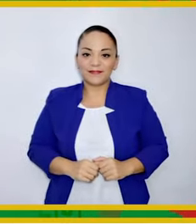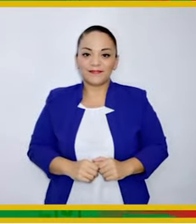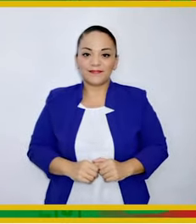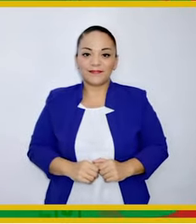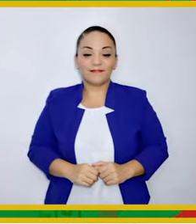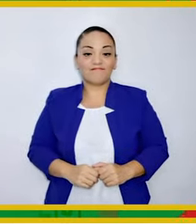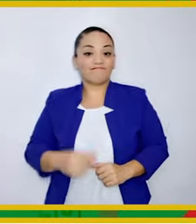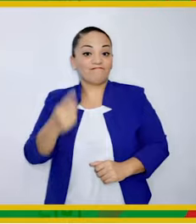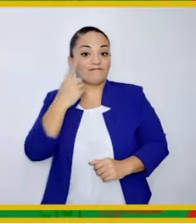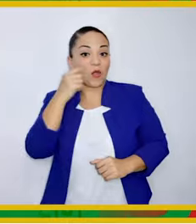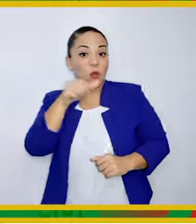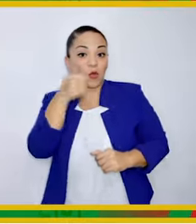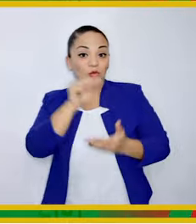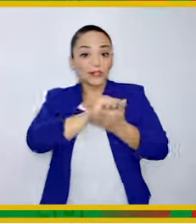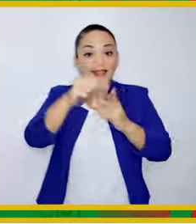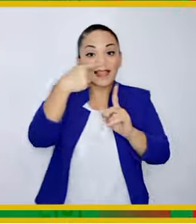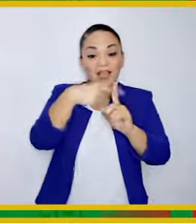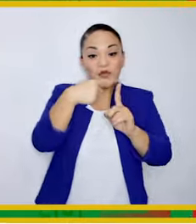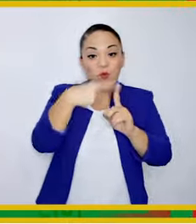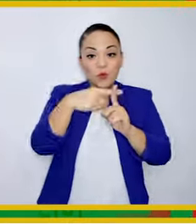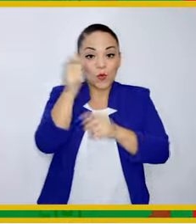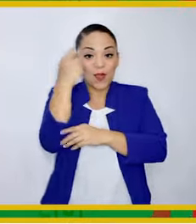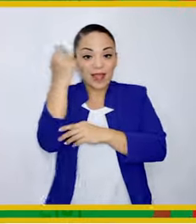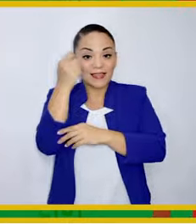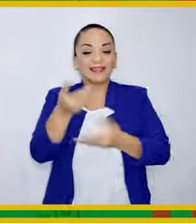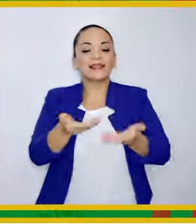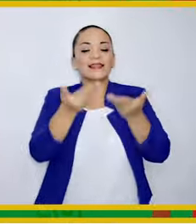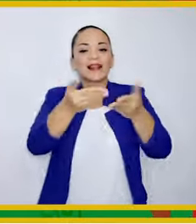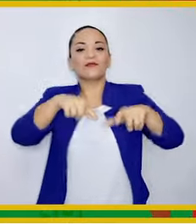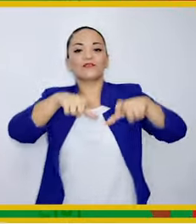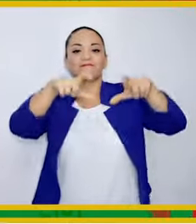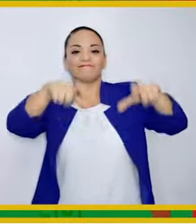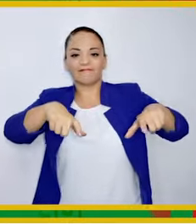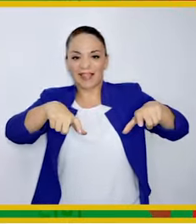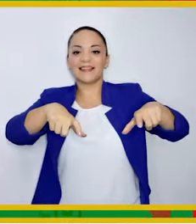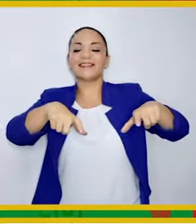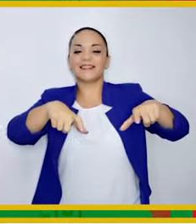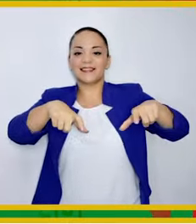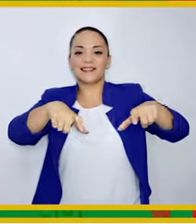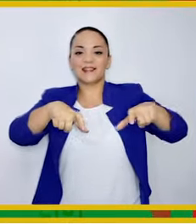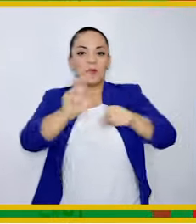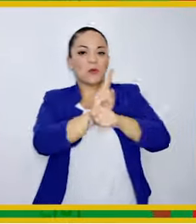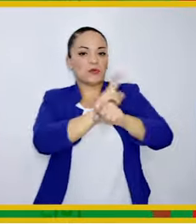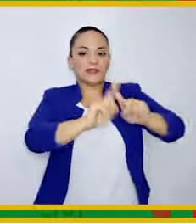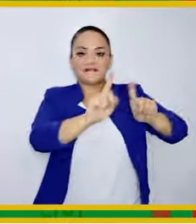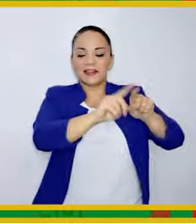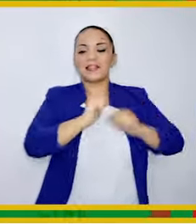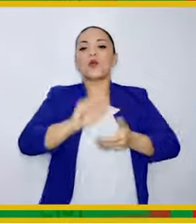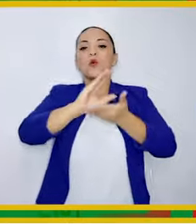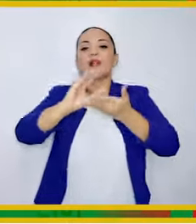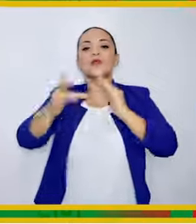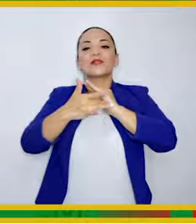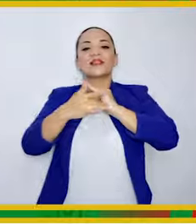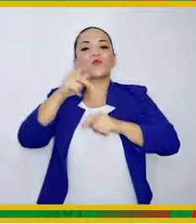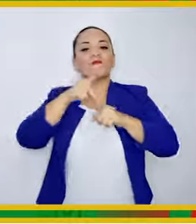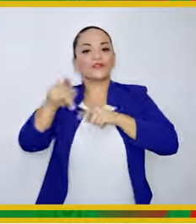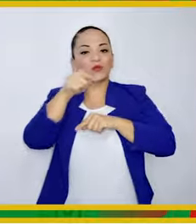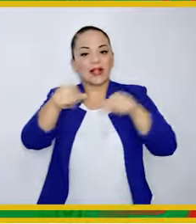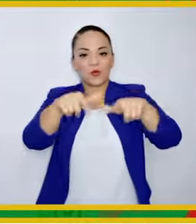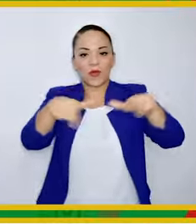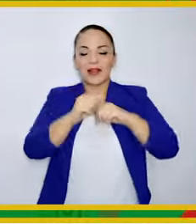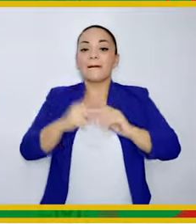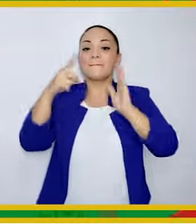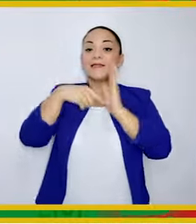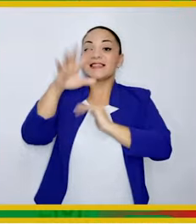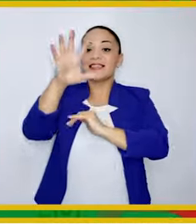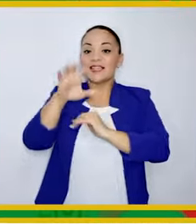Ahora en Santa Cruz Entregamos la cancha multiuso En el Colegio Técnico Profesional de